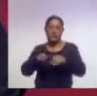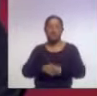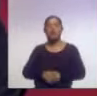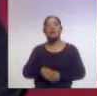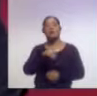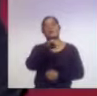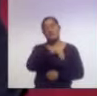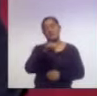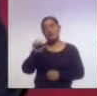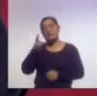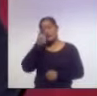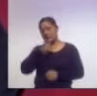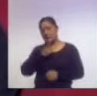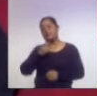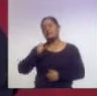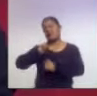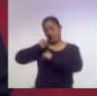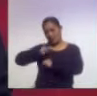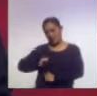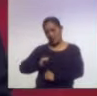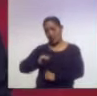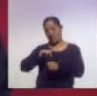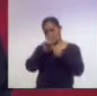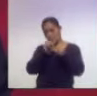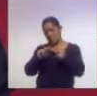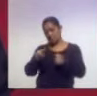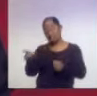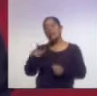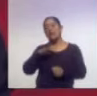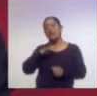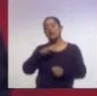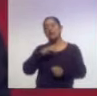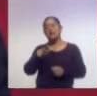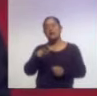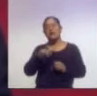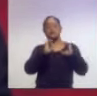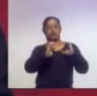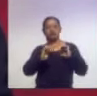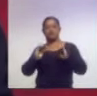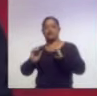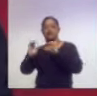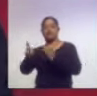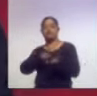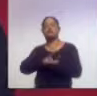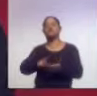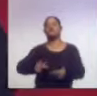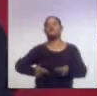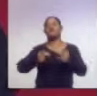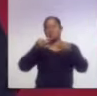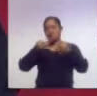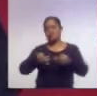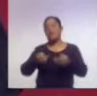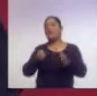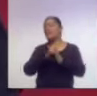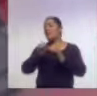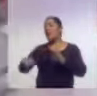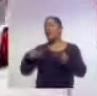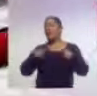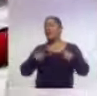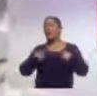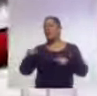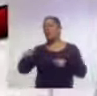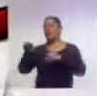aseguró que la Guardia Nacional tiene como misión evitar violaciones a derechos humanos, como la ocurrida a manos de traficantes de personas.